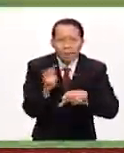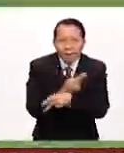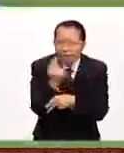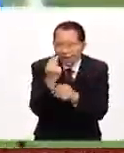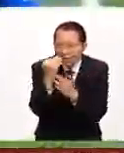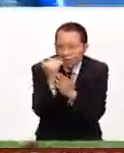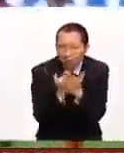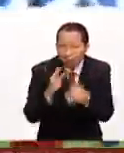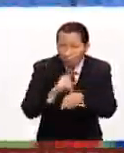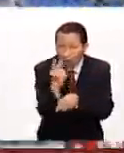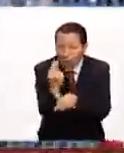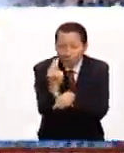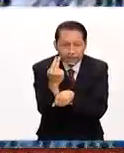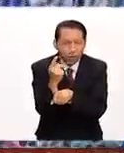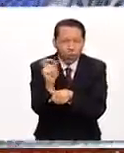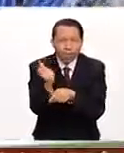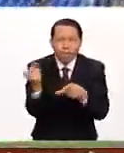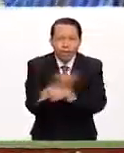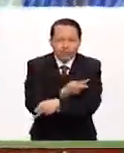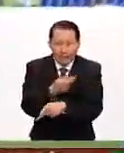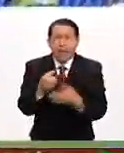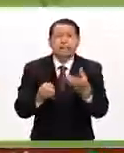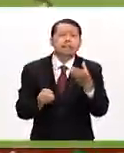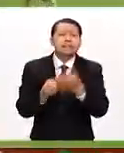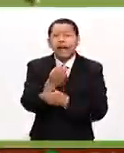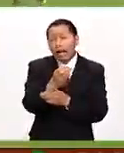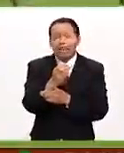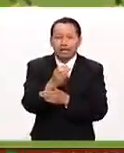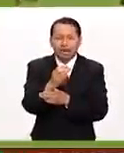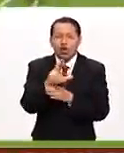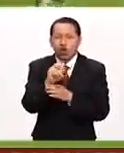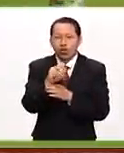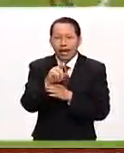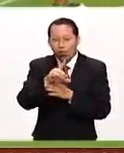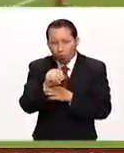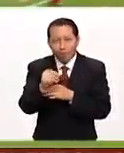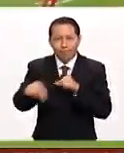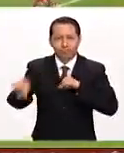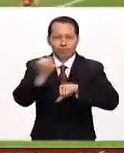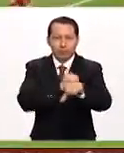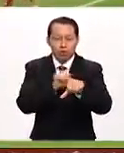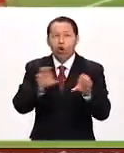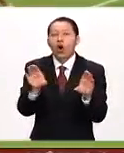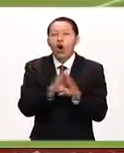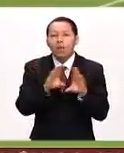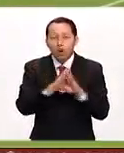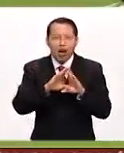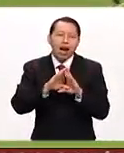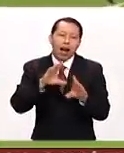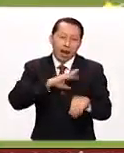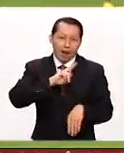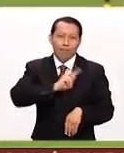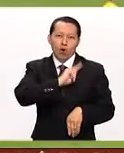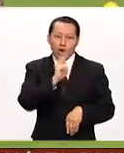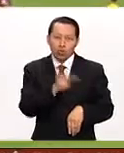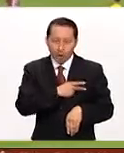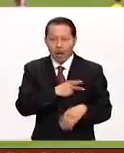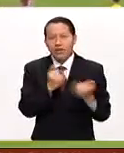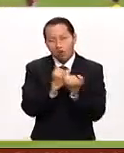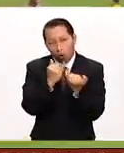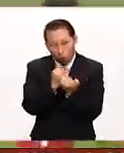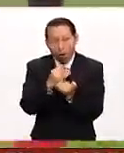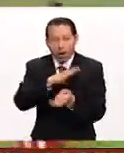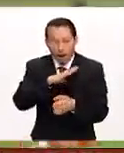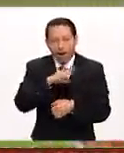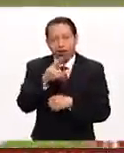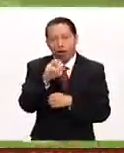25, porque al minuto 25 es cuando sale ya Cristiano Ronaldo de cambio, para dejar a su equipo sin el emblema de Portugal, que hoy en día es Cristiano Ronaldo,